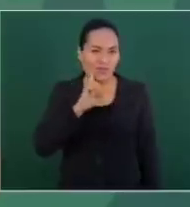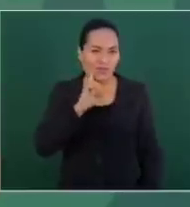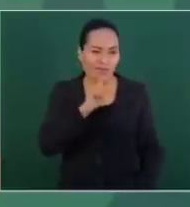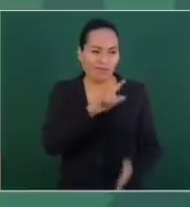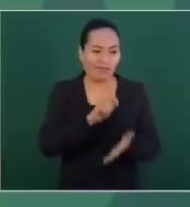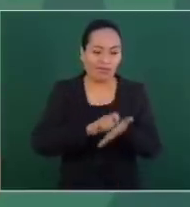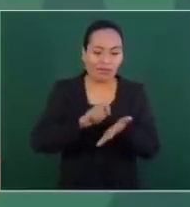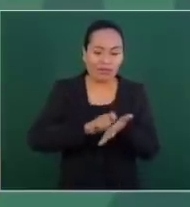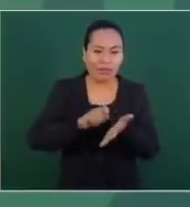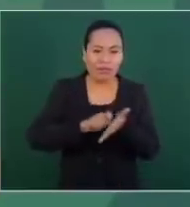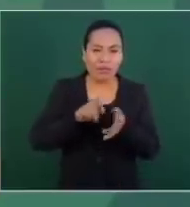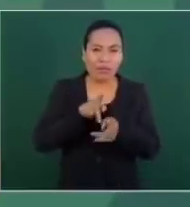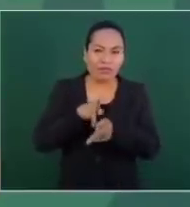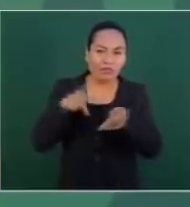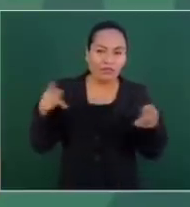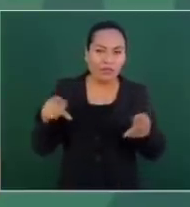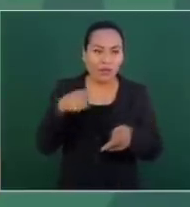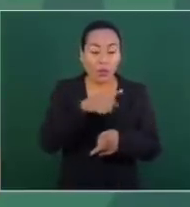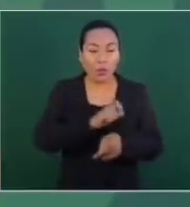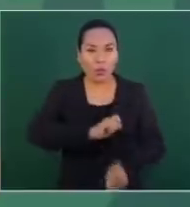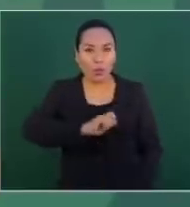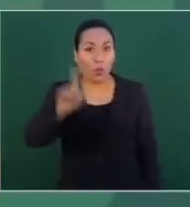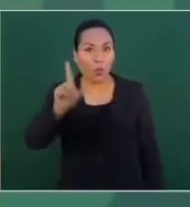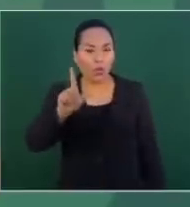una periodista de vanguardia.